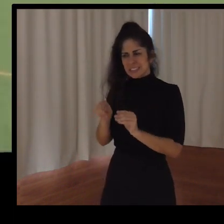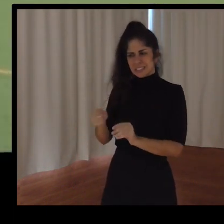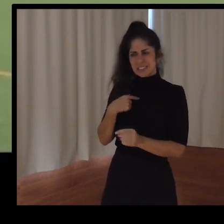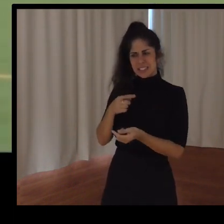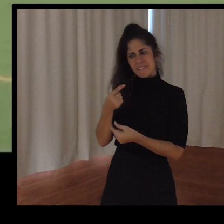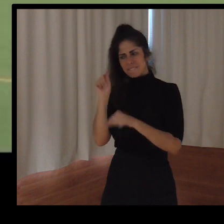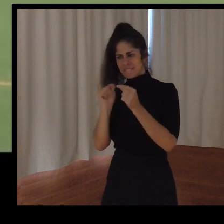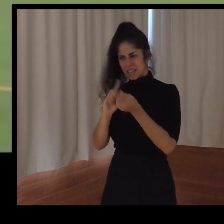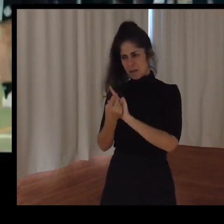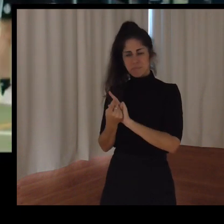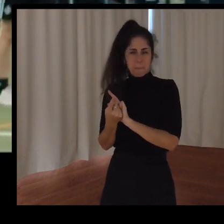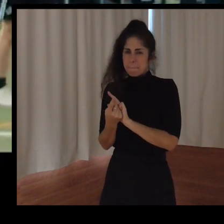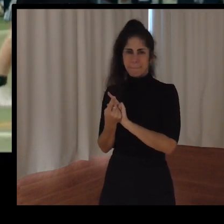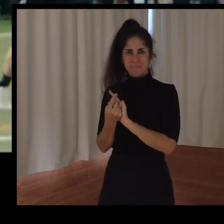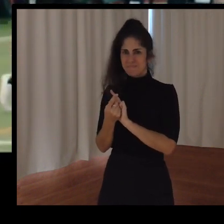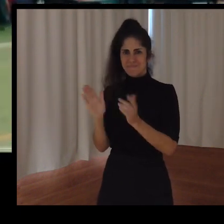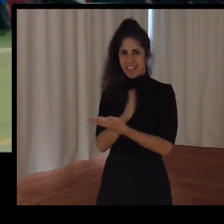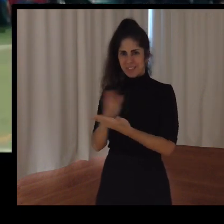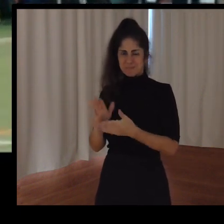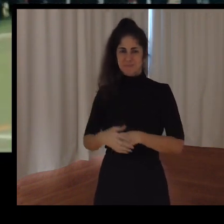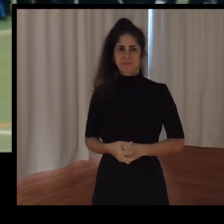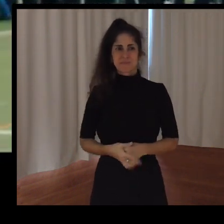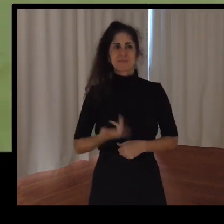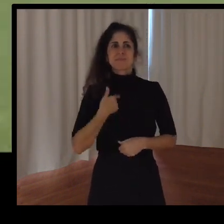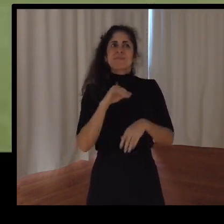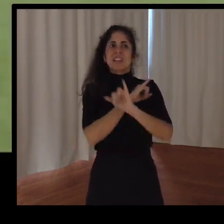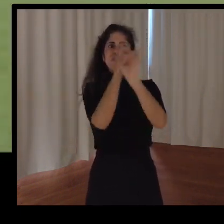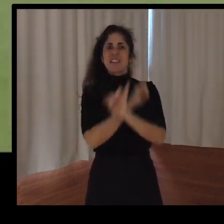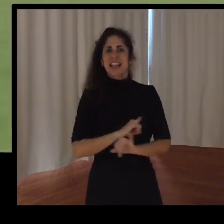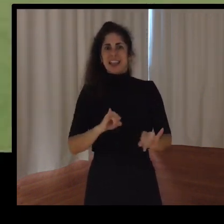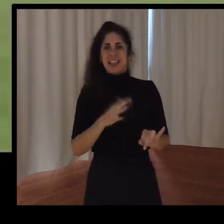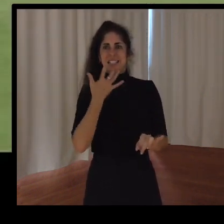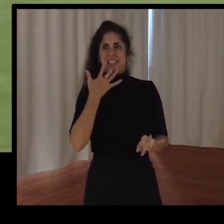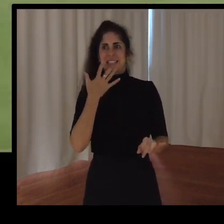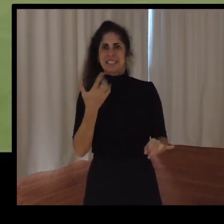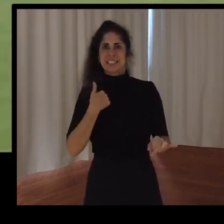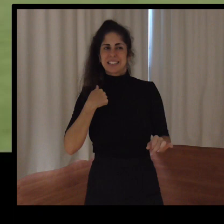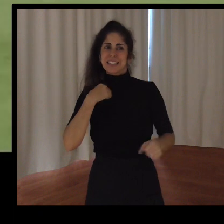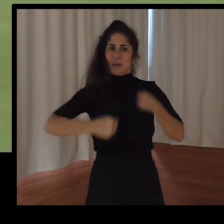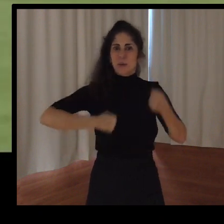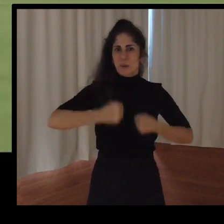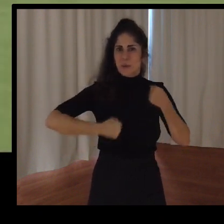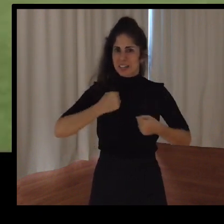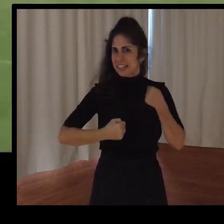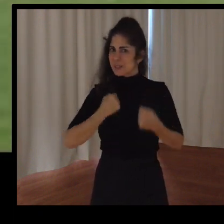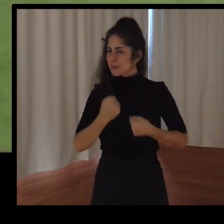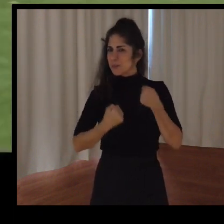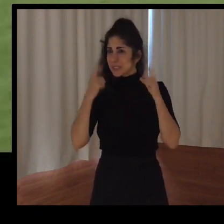Me siento feliz como cuando estoy intentando correr o hacer un...